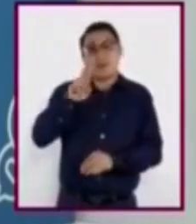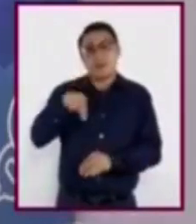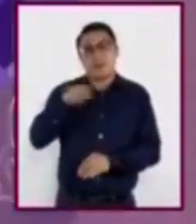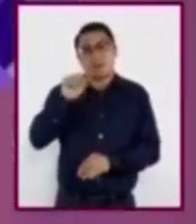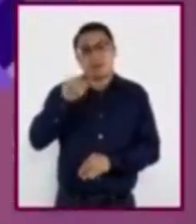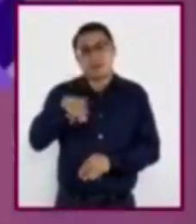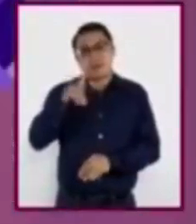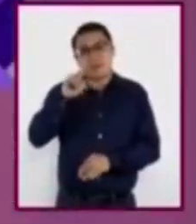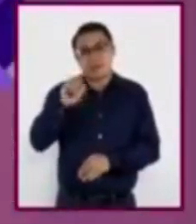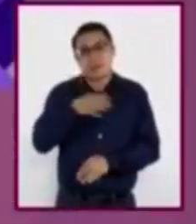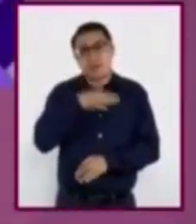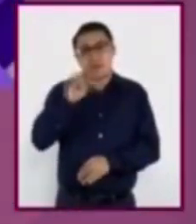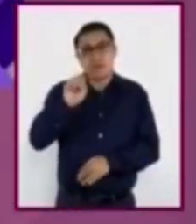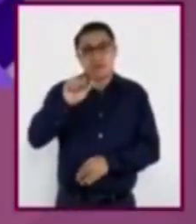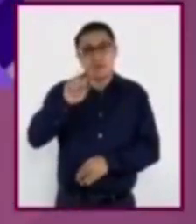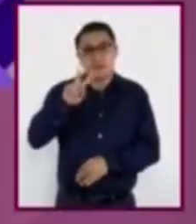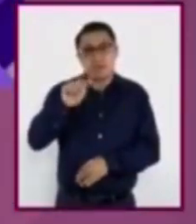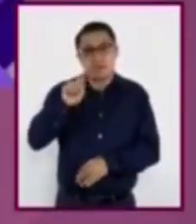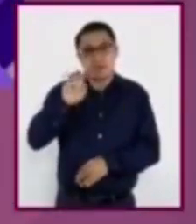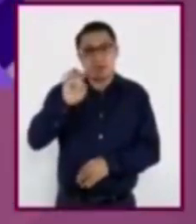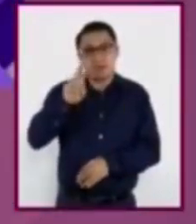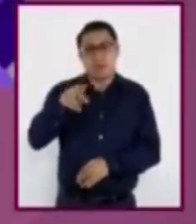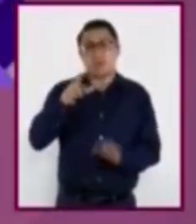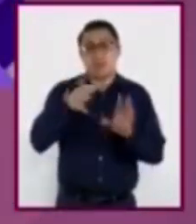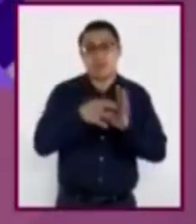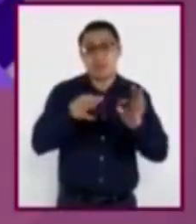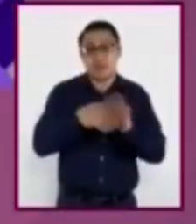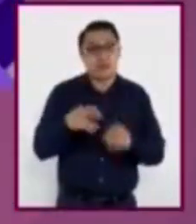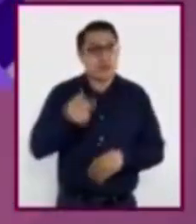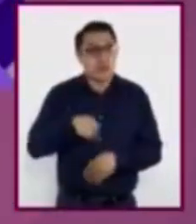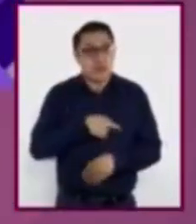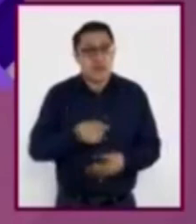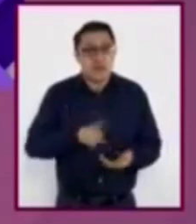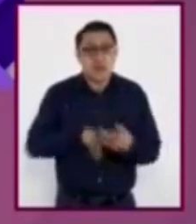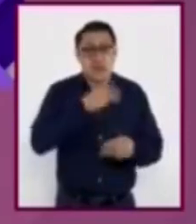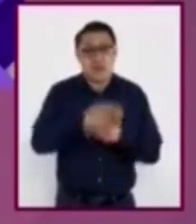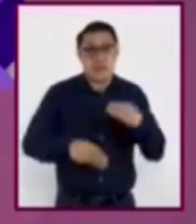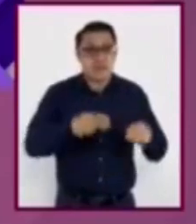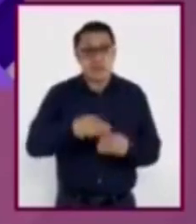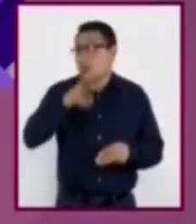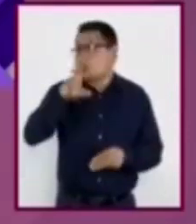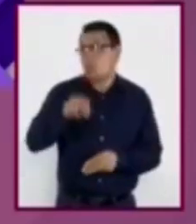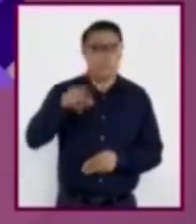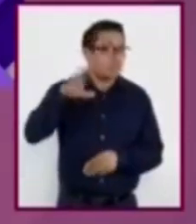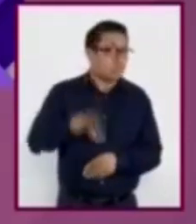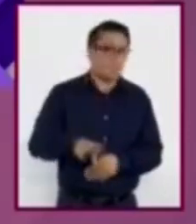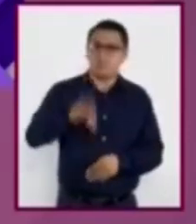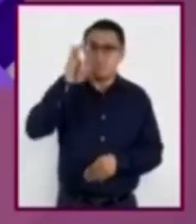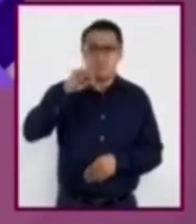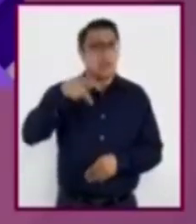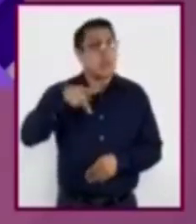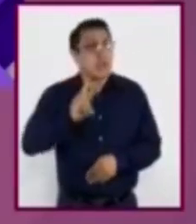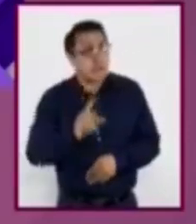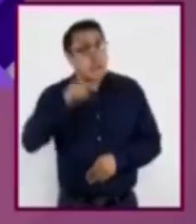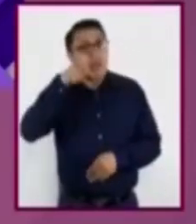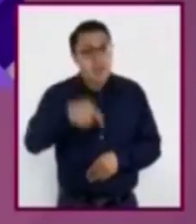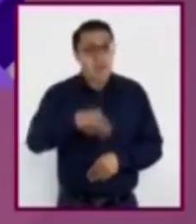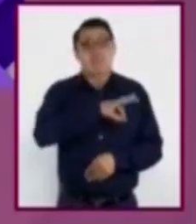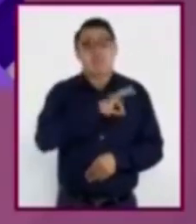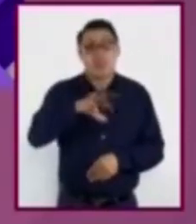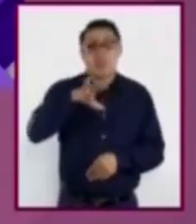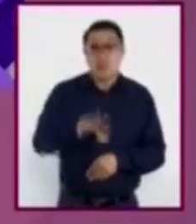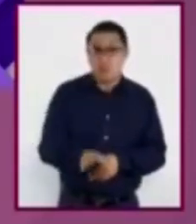explicó que estamos en un mundo que no hemos elegido, pero en el cual podemos